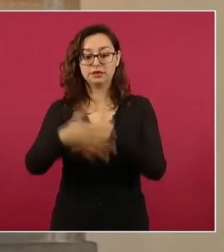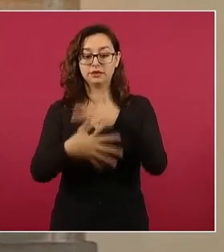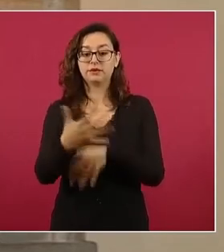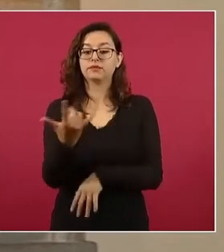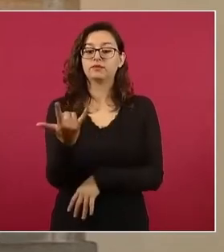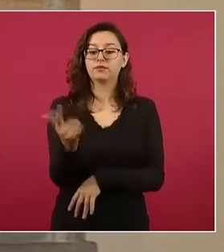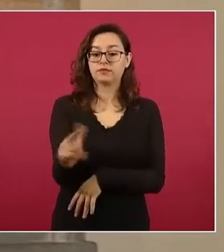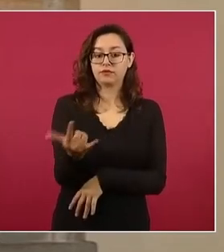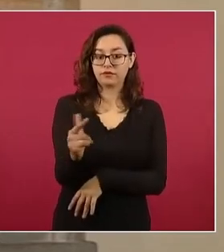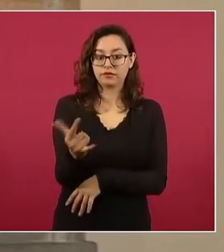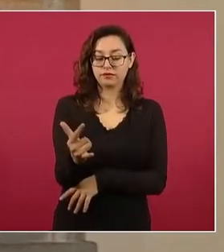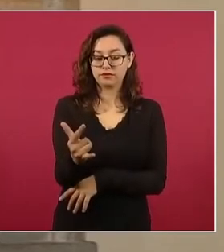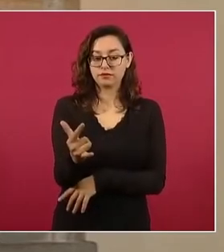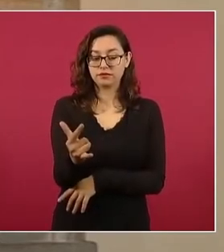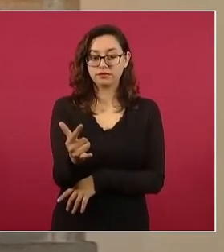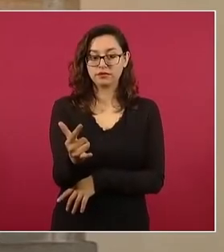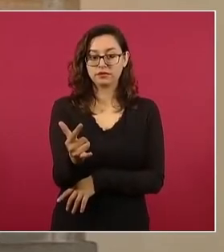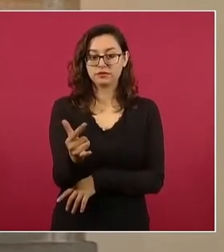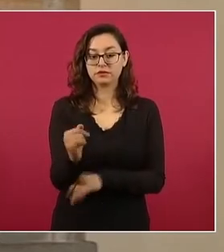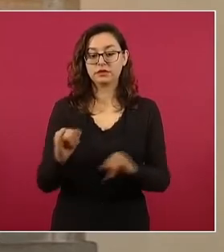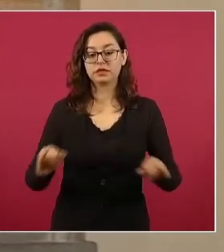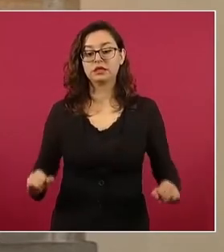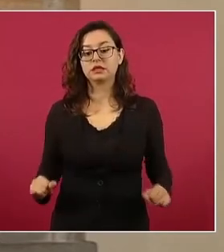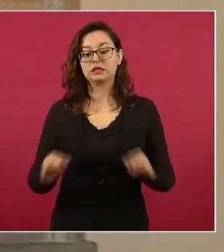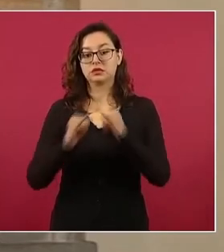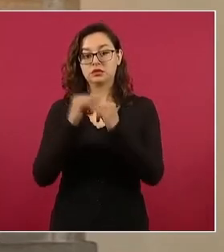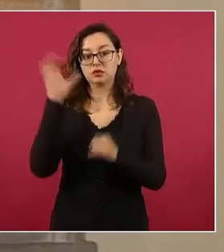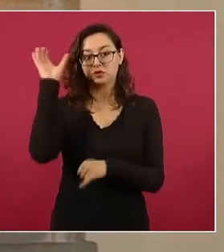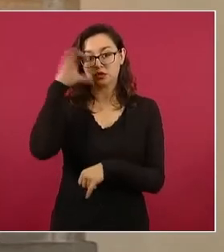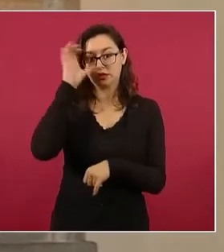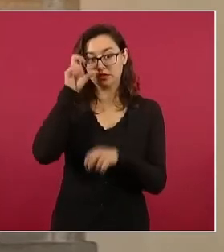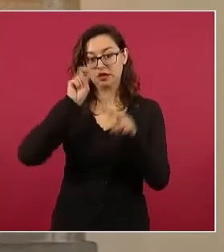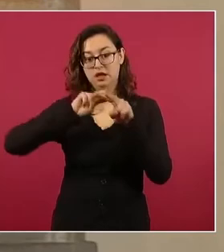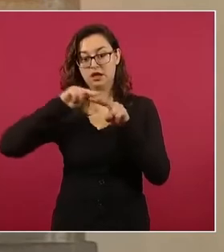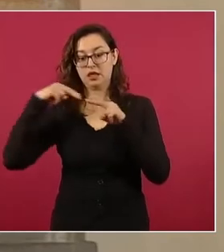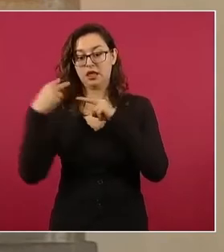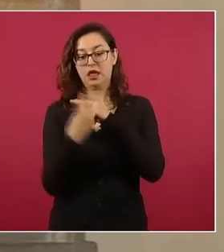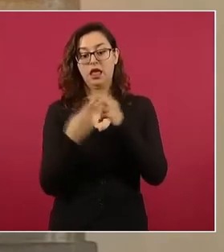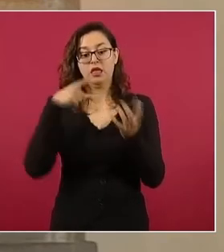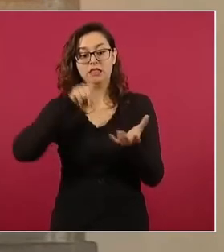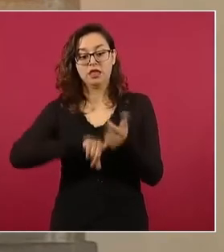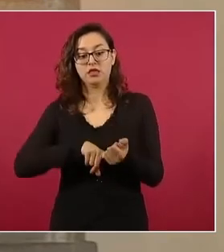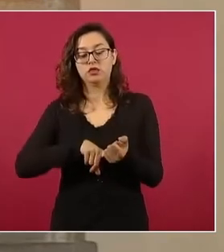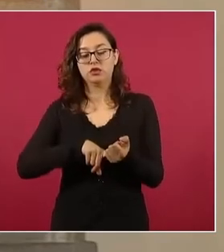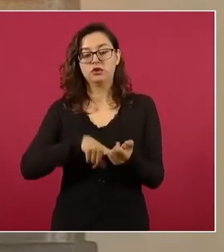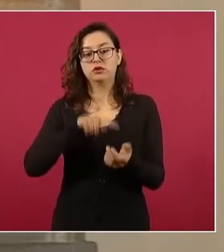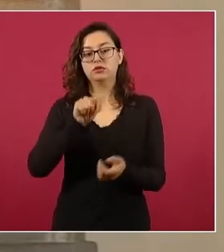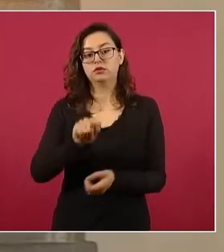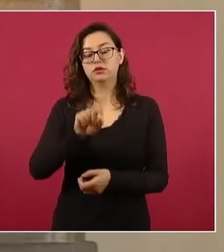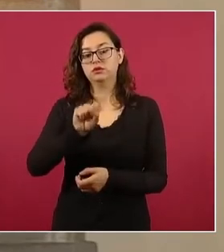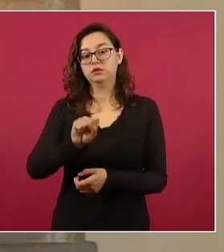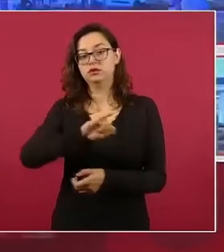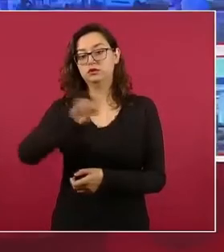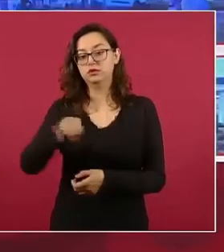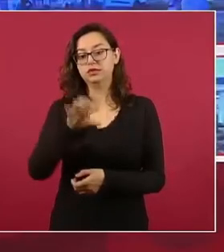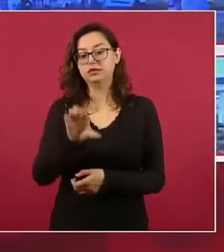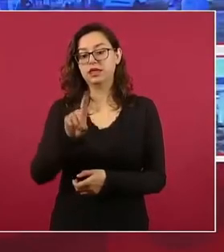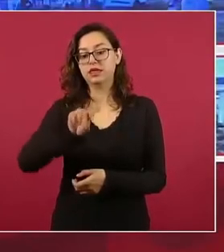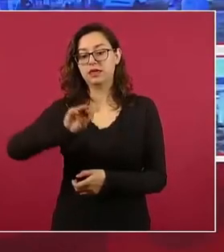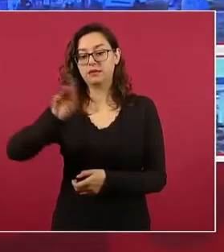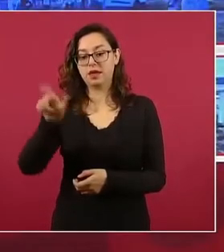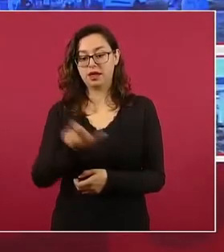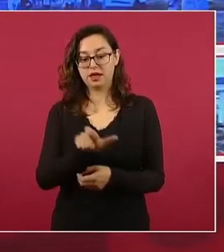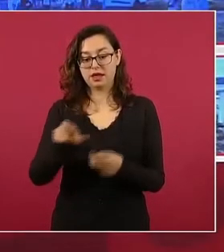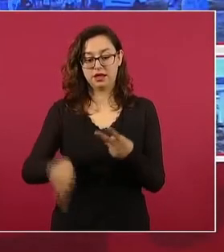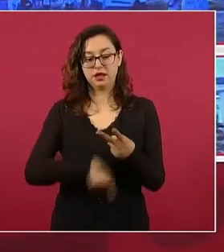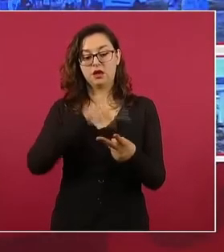del Instituto de Ciencias Forenses del Tribunal Superior de Justicia de la Ciudad de México y el médico especialista